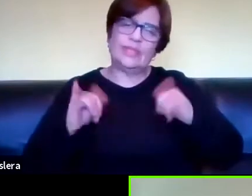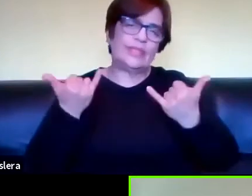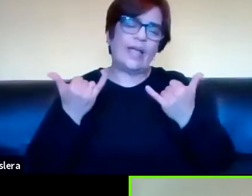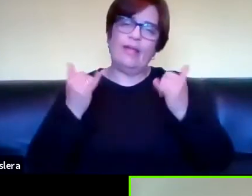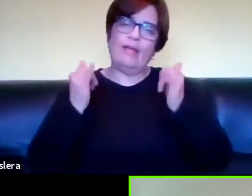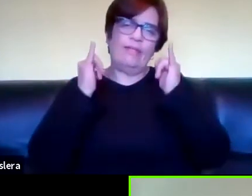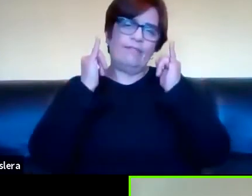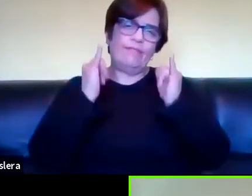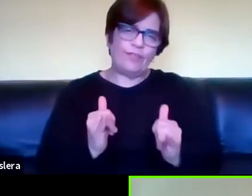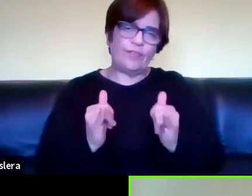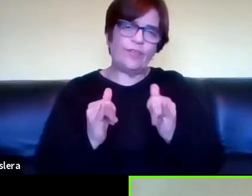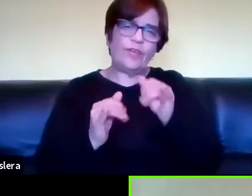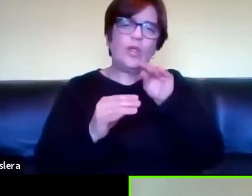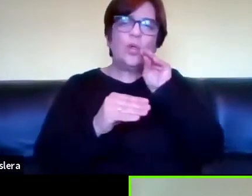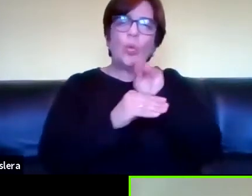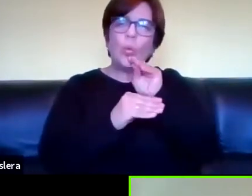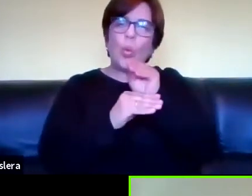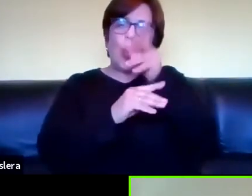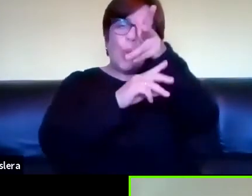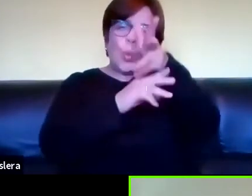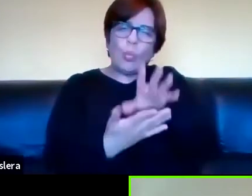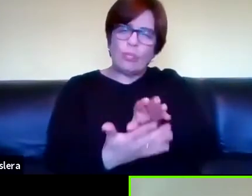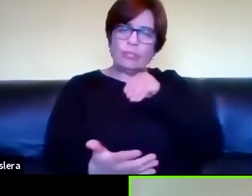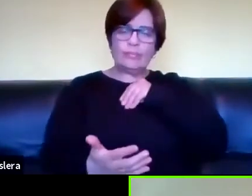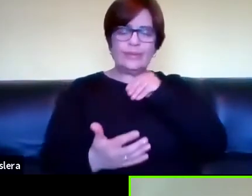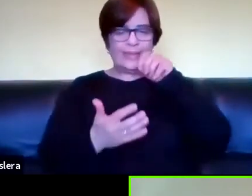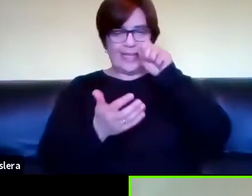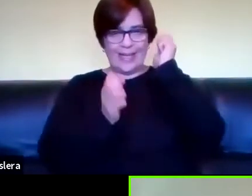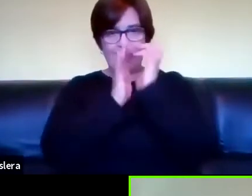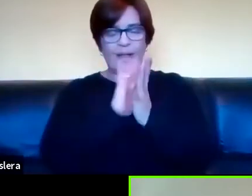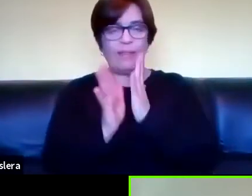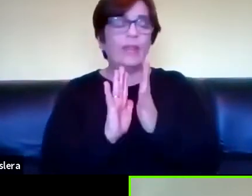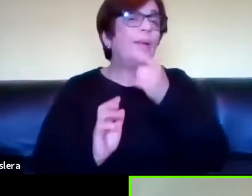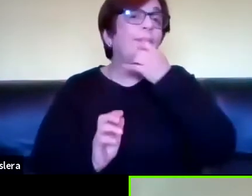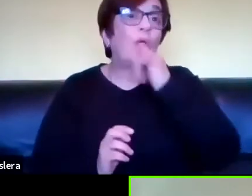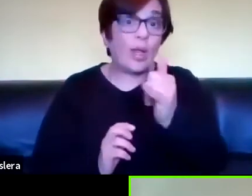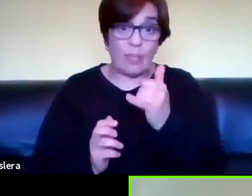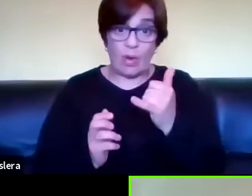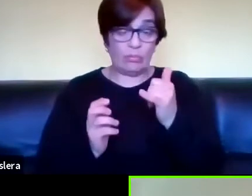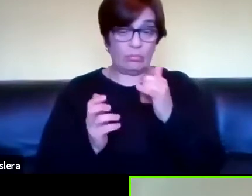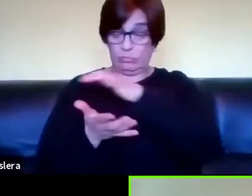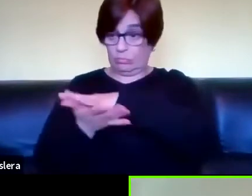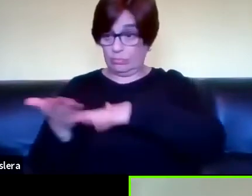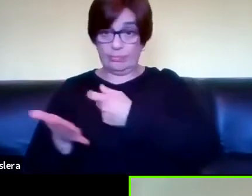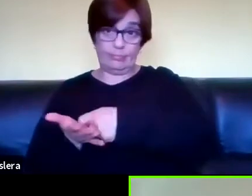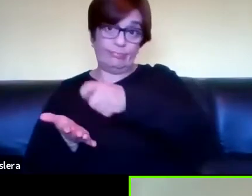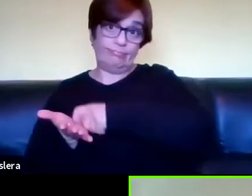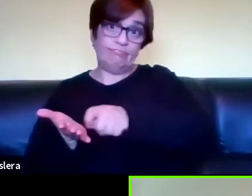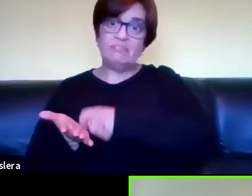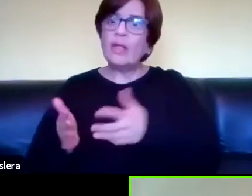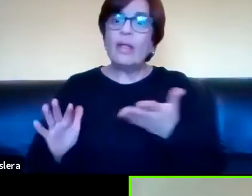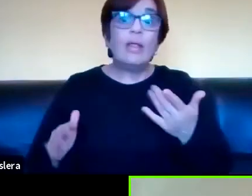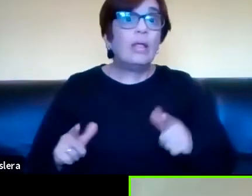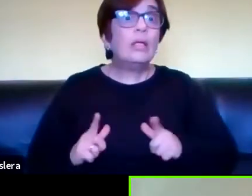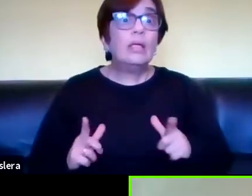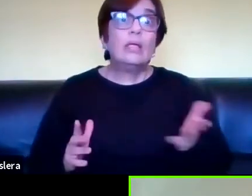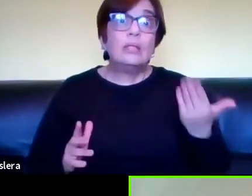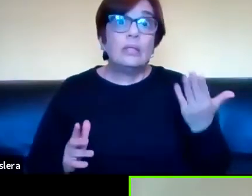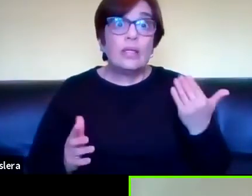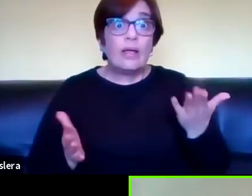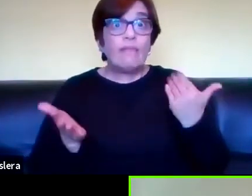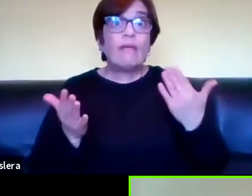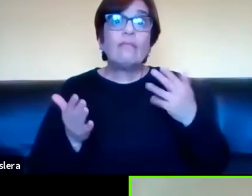la cultura letrada en lengua de señas uruguaya y por ejemplo cuando uno escribe un libro en español los oros preguntan ¿y cuándo va a estar en lengua de señas?